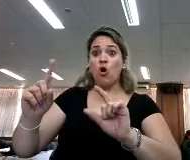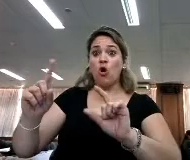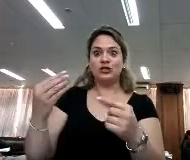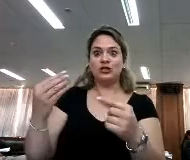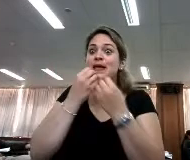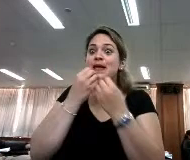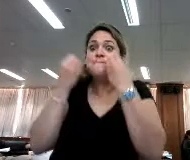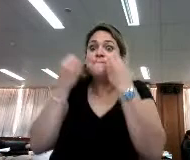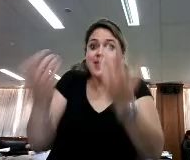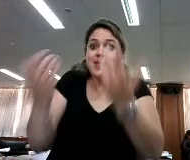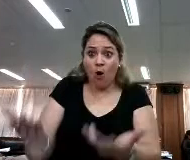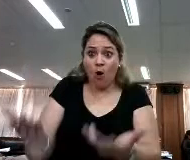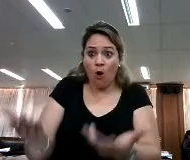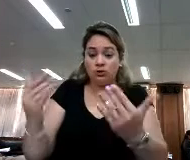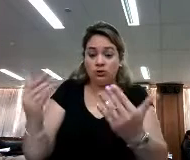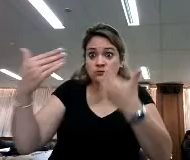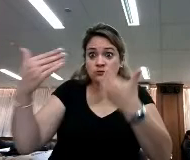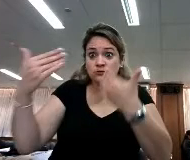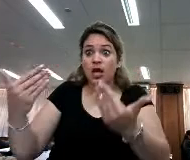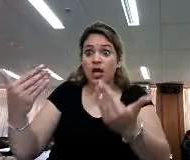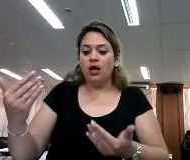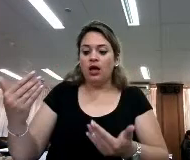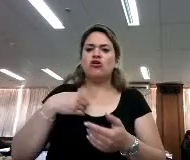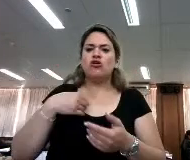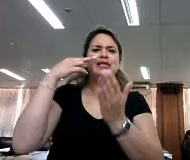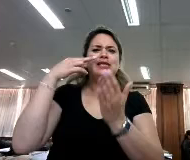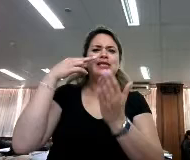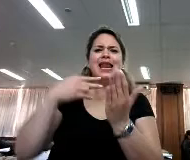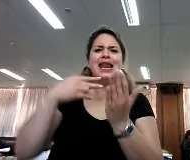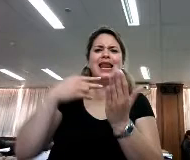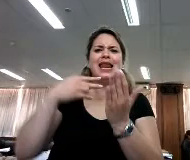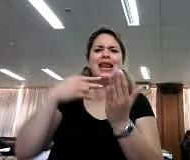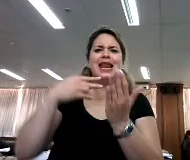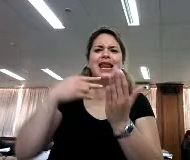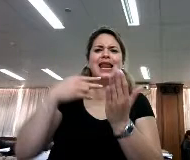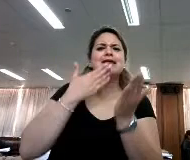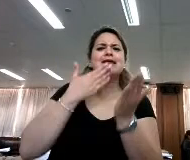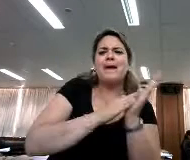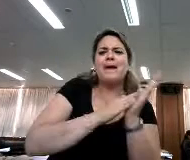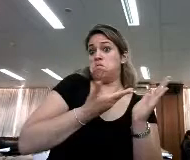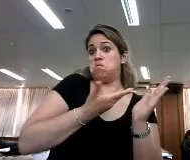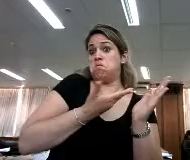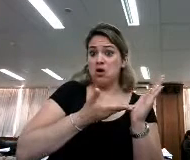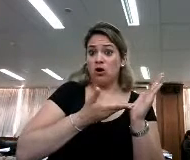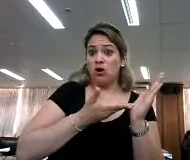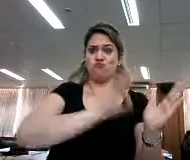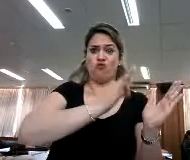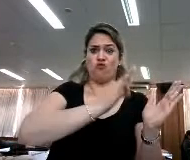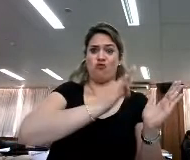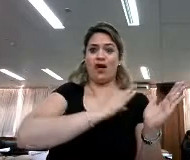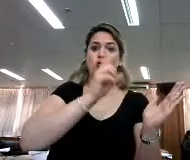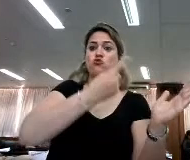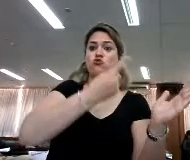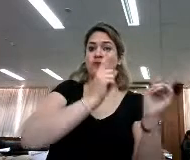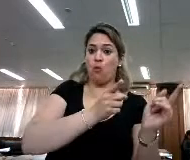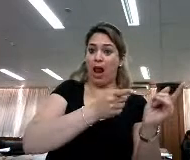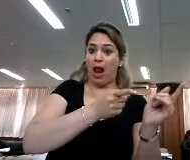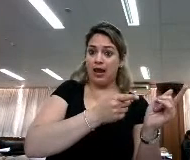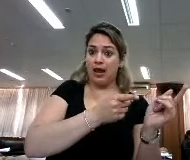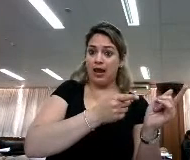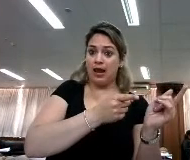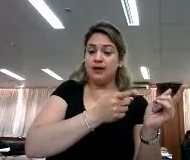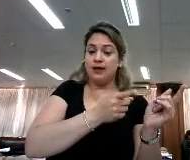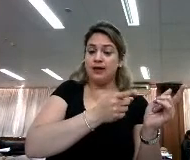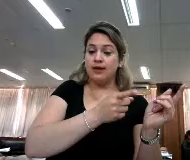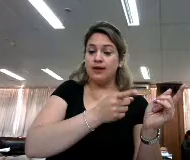a diversas opiniones, creo que tienes preferencia de leer en papel, estupendo, tú lees lo que estés a gusto. Sí, yo creo que ese